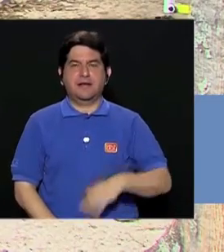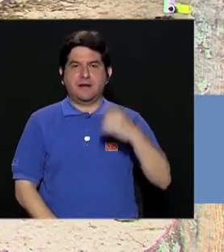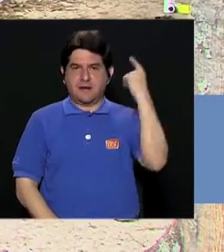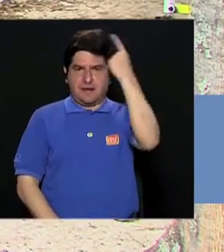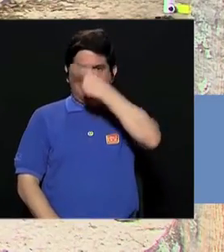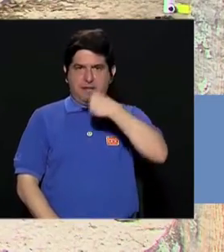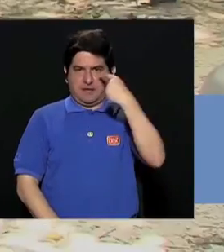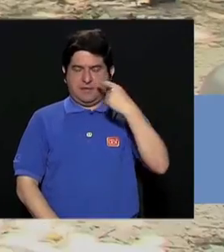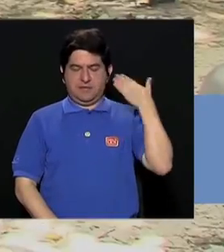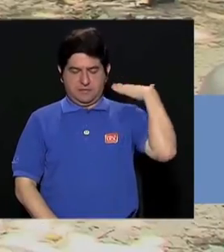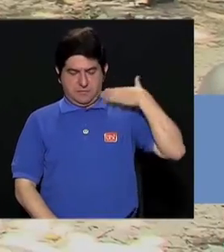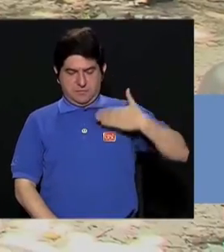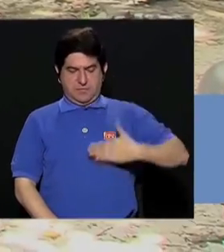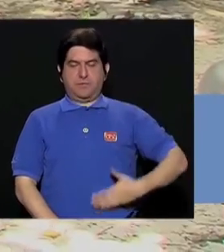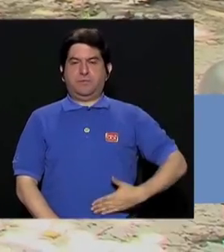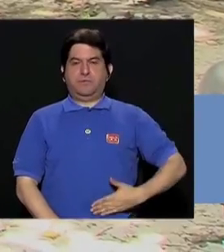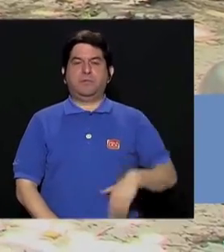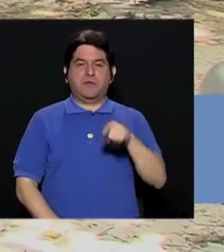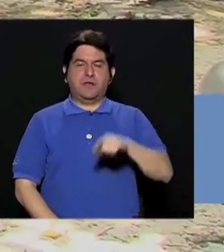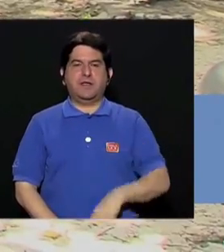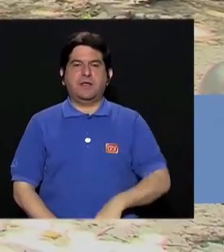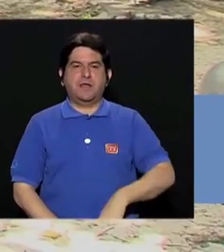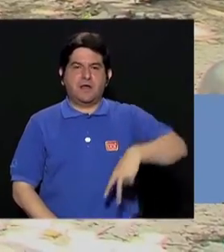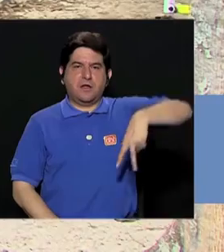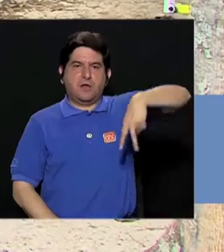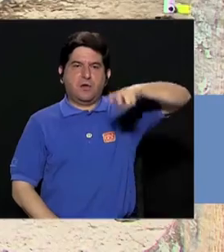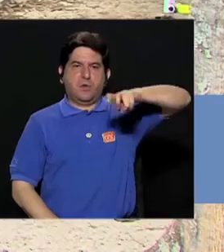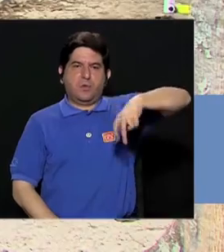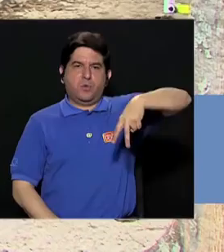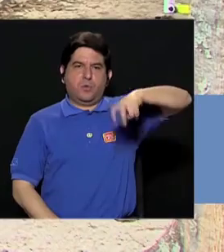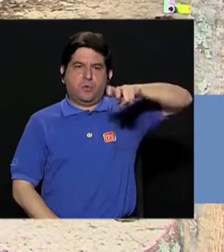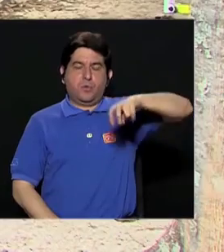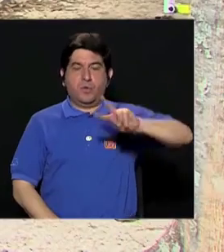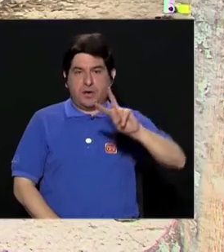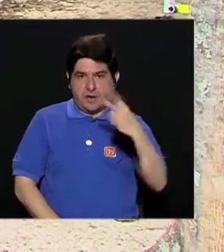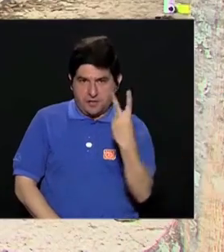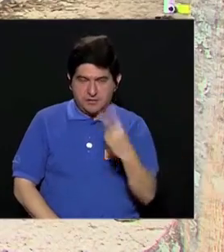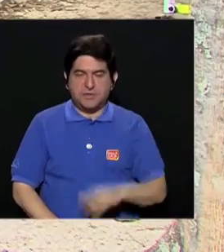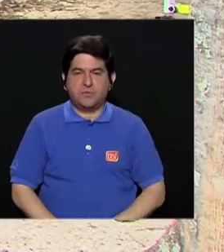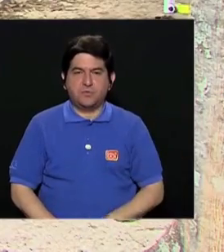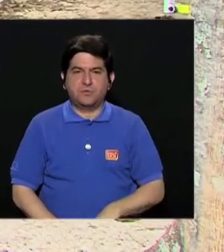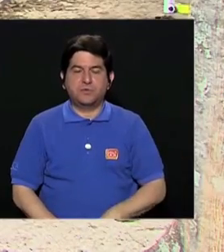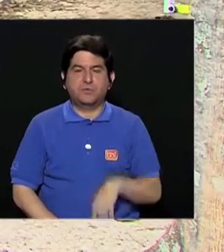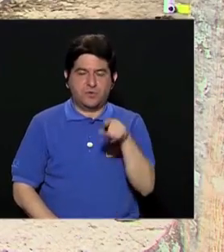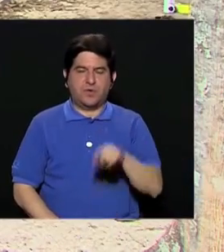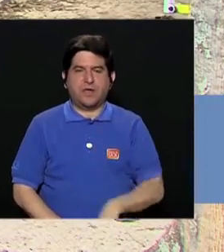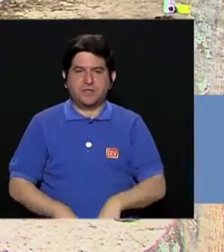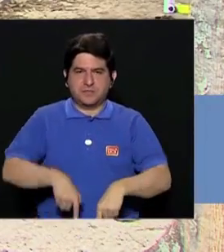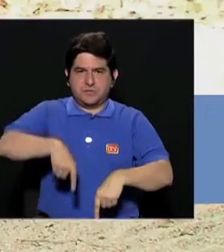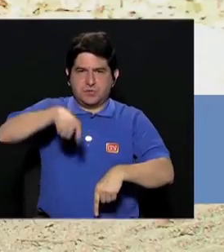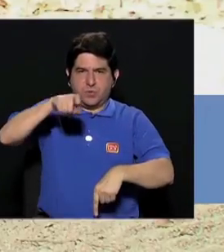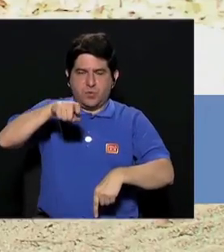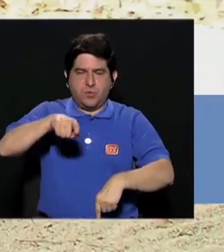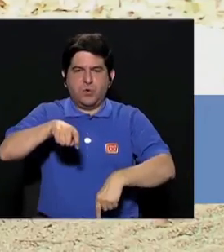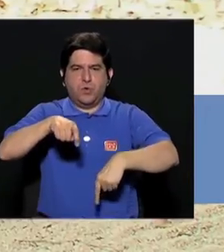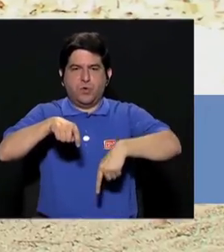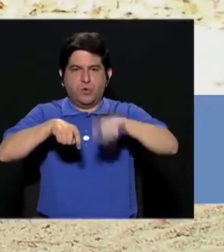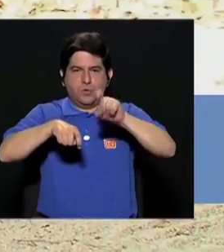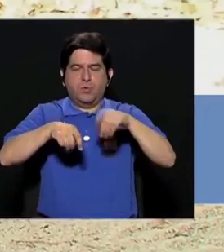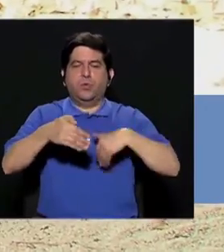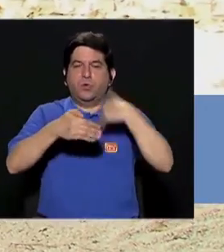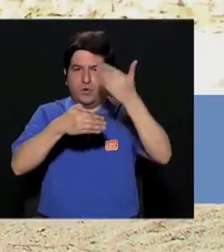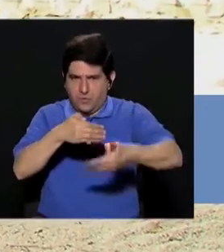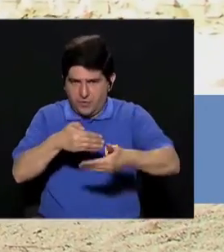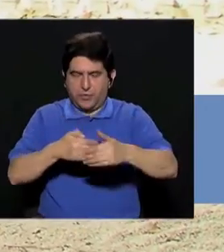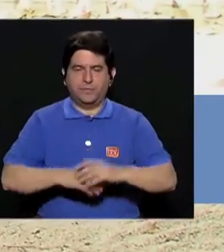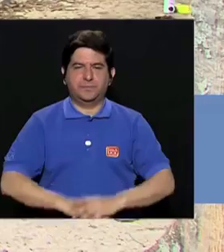cabeza recta y hacemos una elevación de rodillas. El segundo ejercicio que vamos a hacer es alternado. Sube una rodilla y luego la